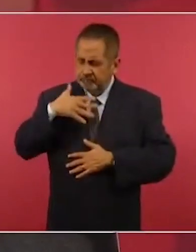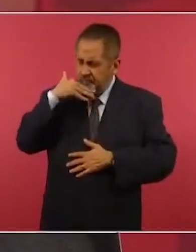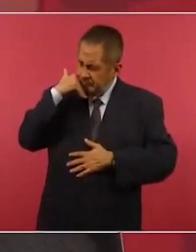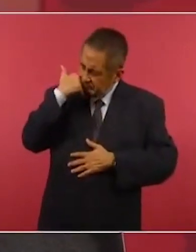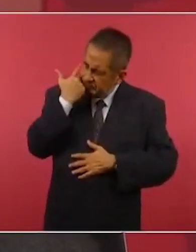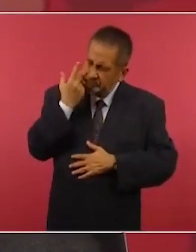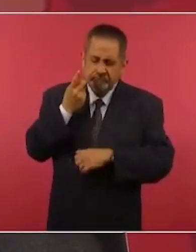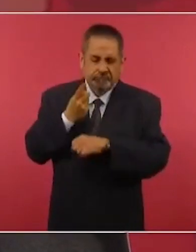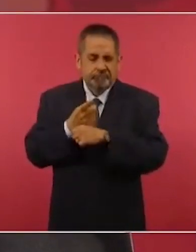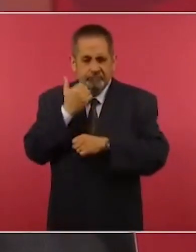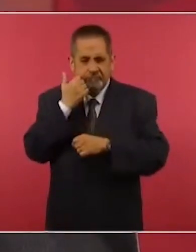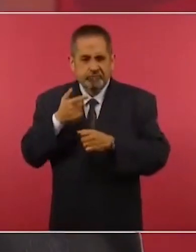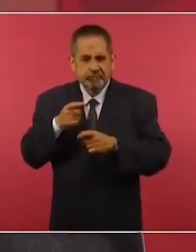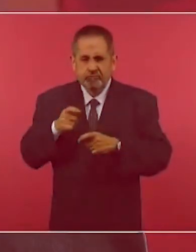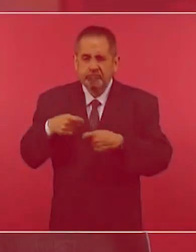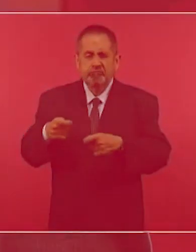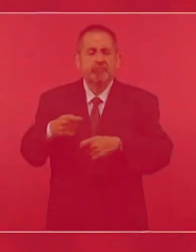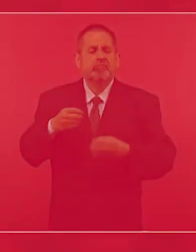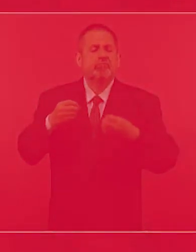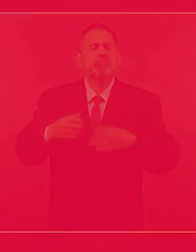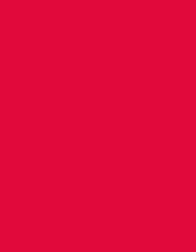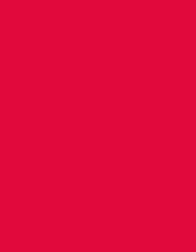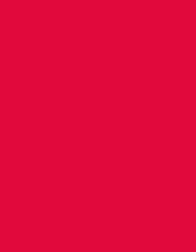de hacer justicia.